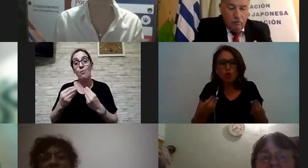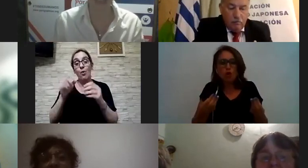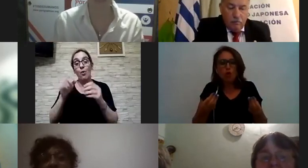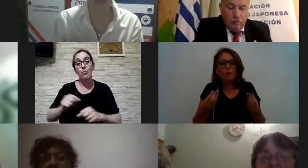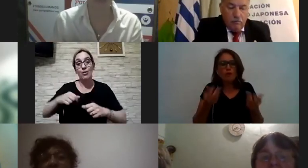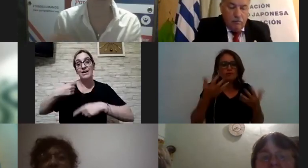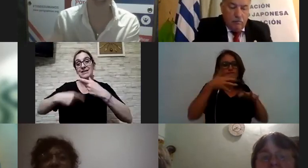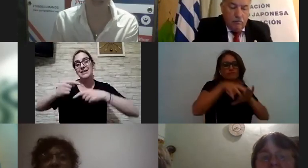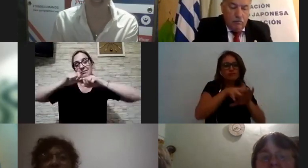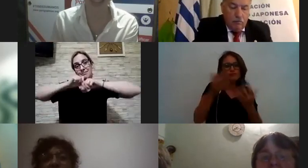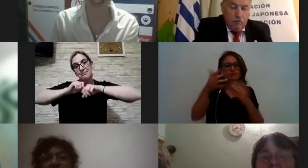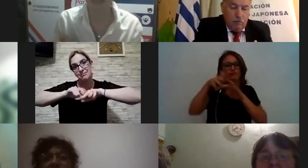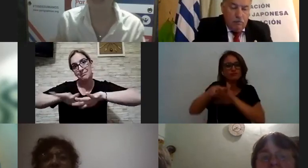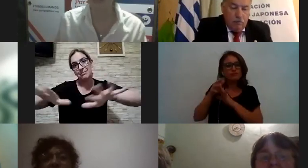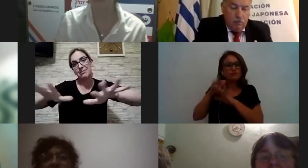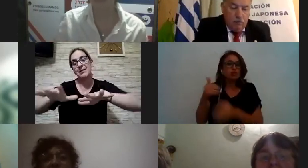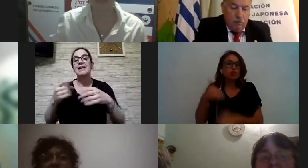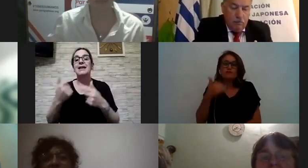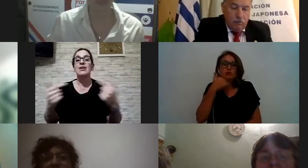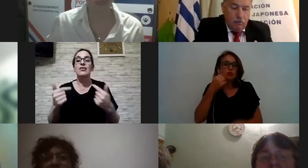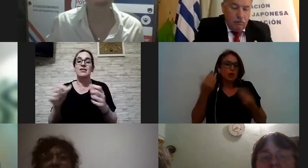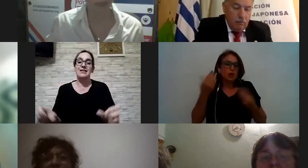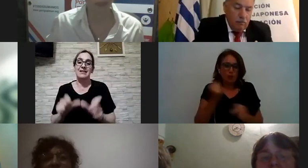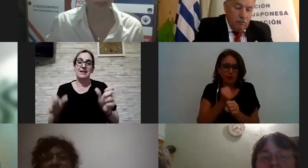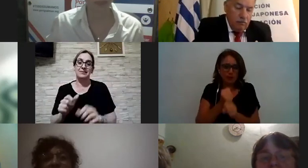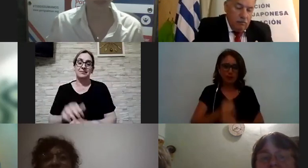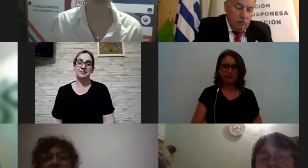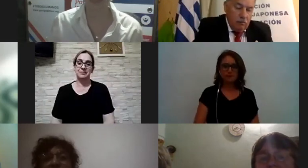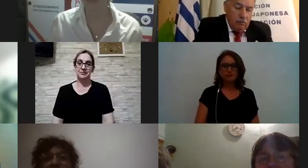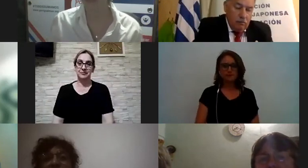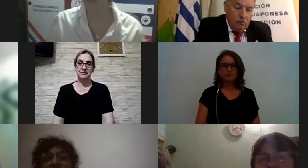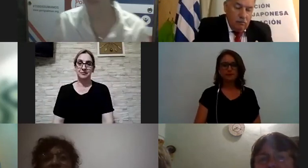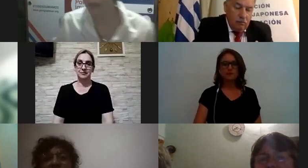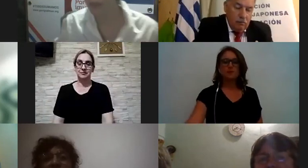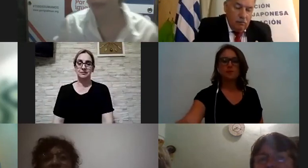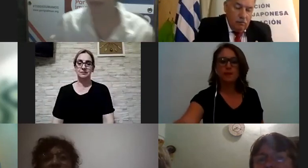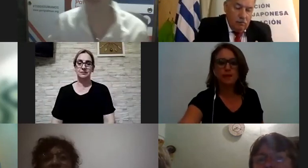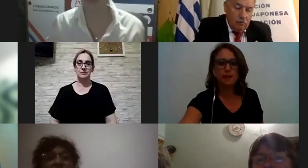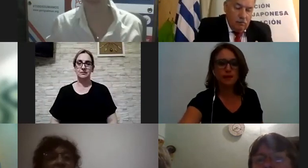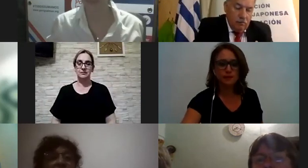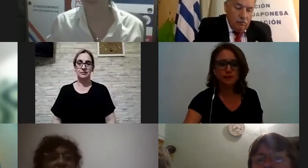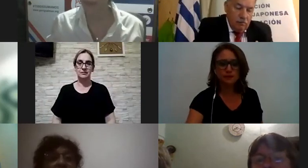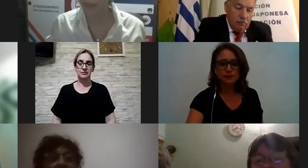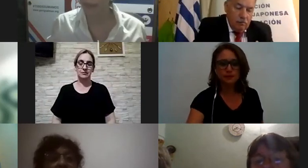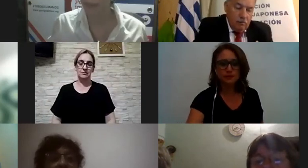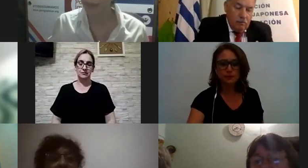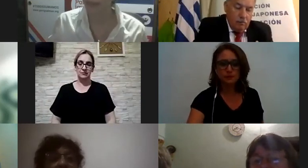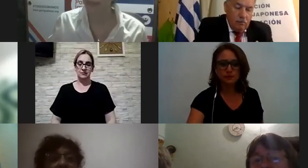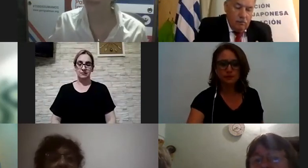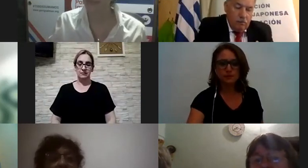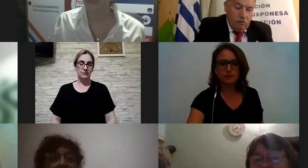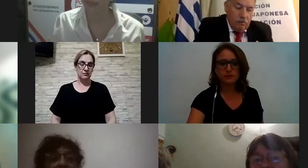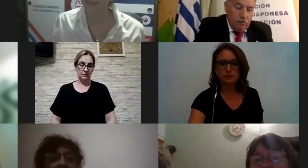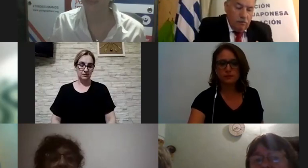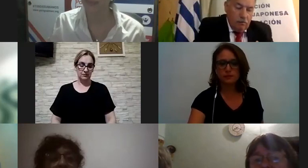si no sé qué herramientas utilizas bien ahí bueno de las